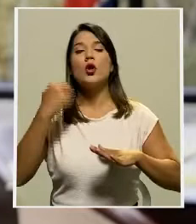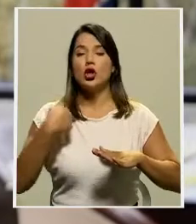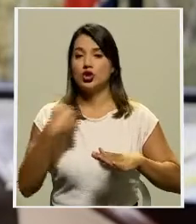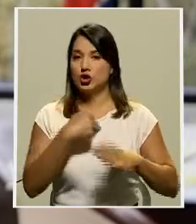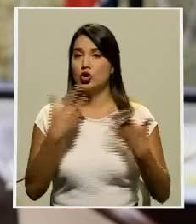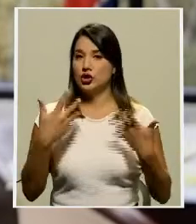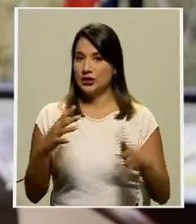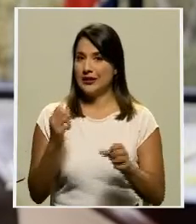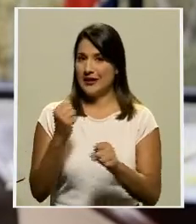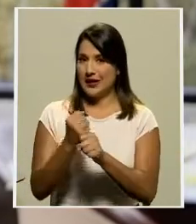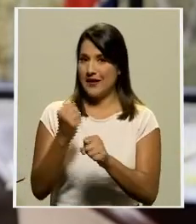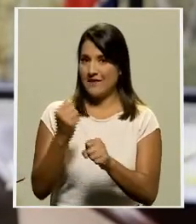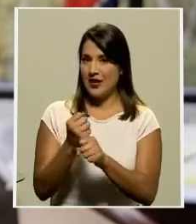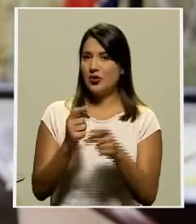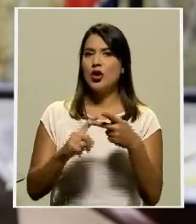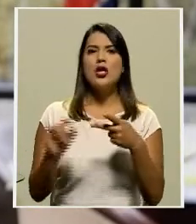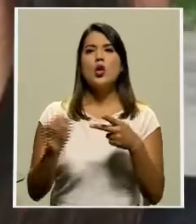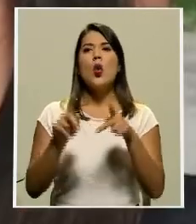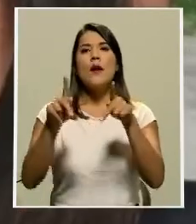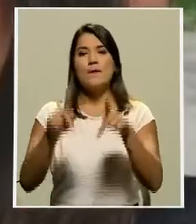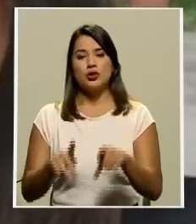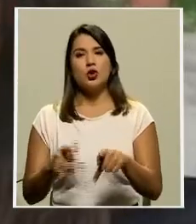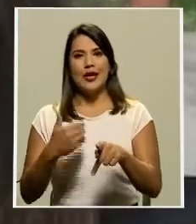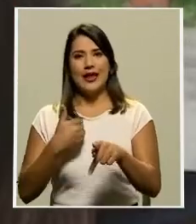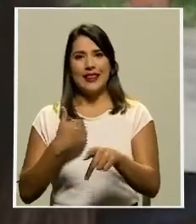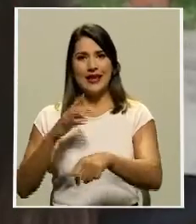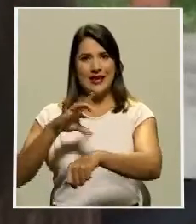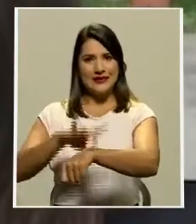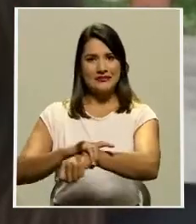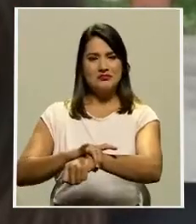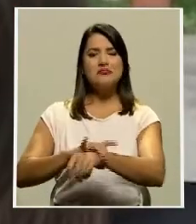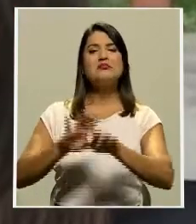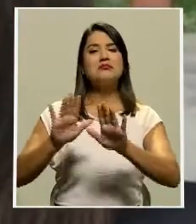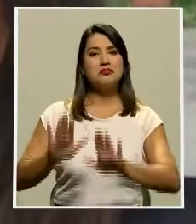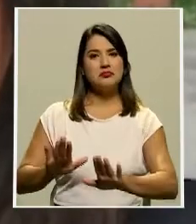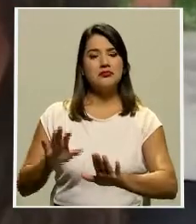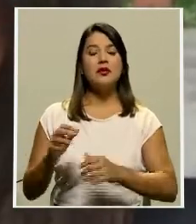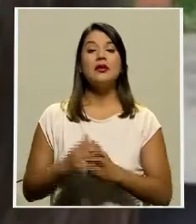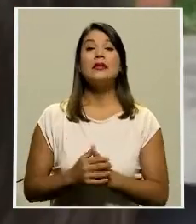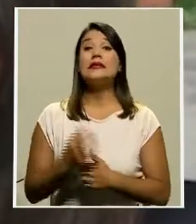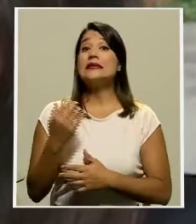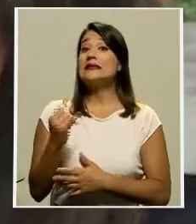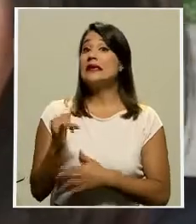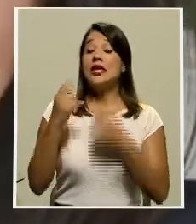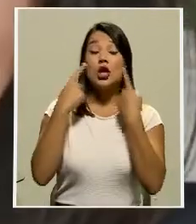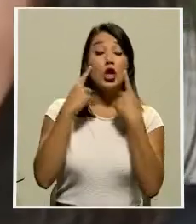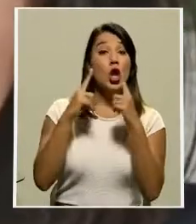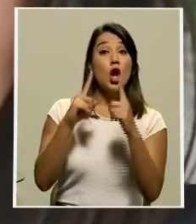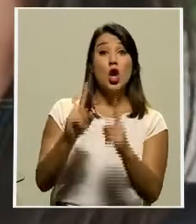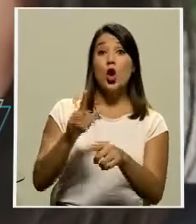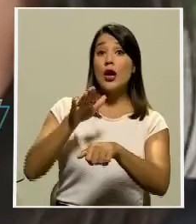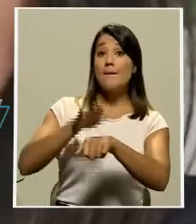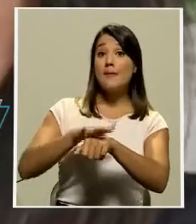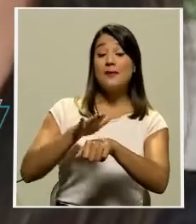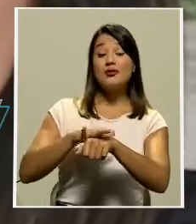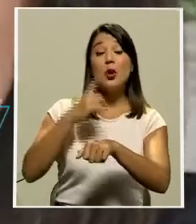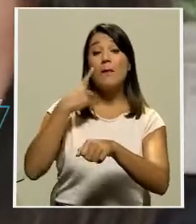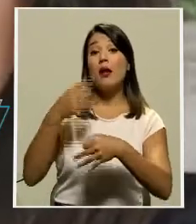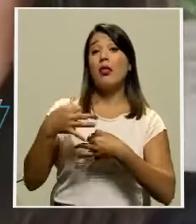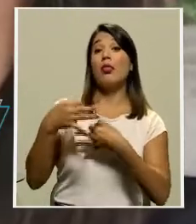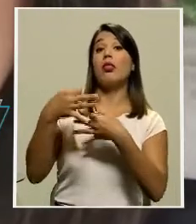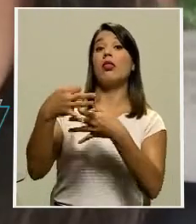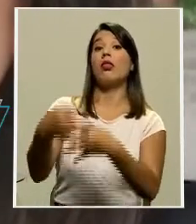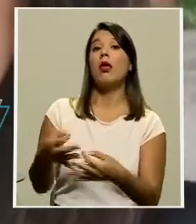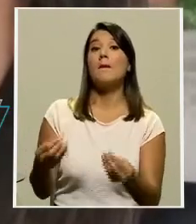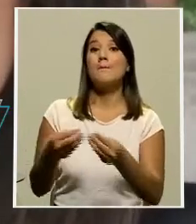lo mismo que las personas adscritas a esta modalidad. Si no se logra ampliar o extender esta contratación pues ya